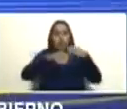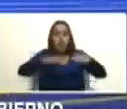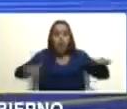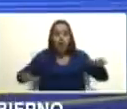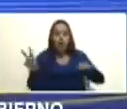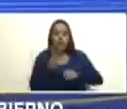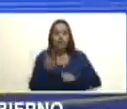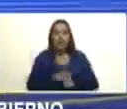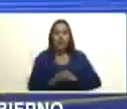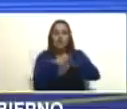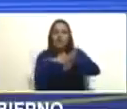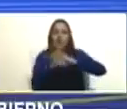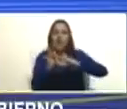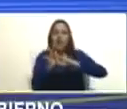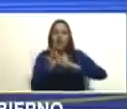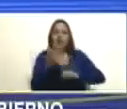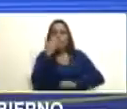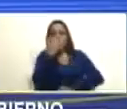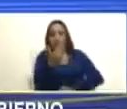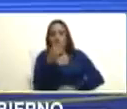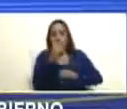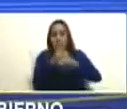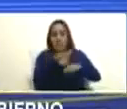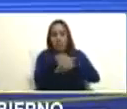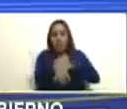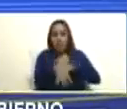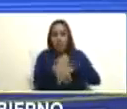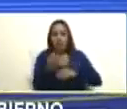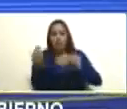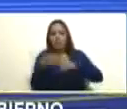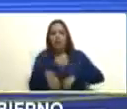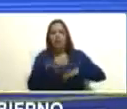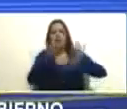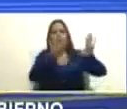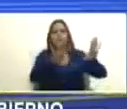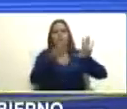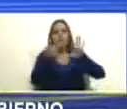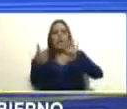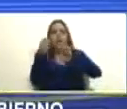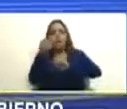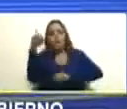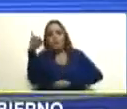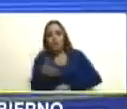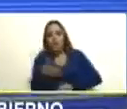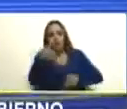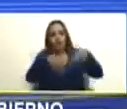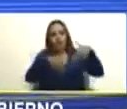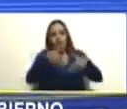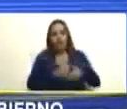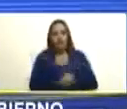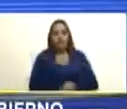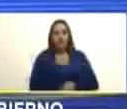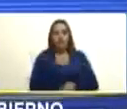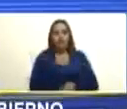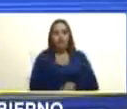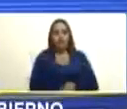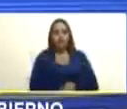venezolanos frente al del Tamacuro recibió más del 96% la pregunta